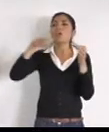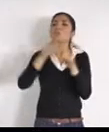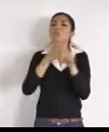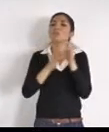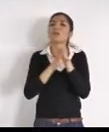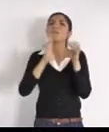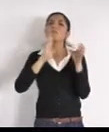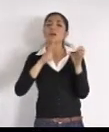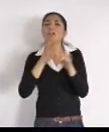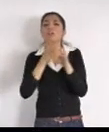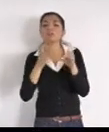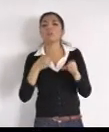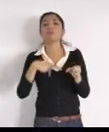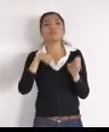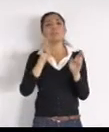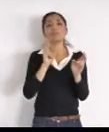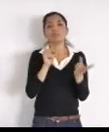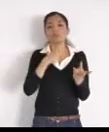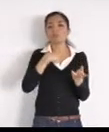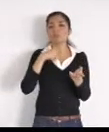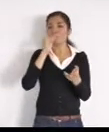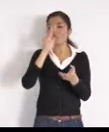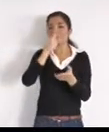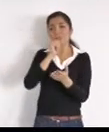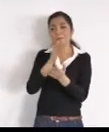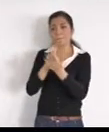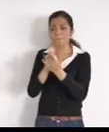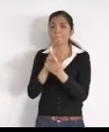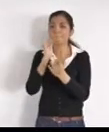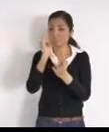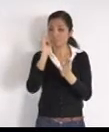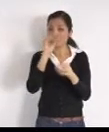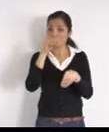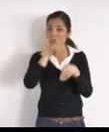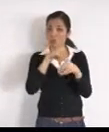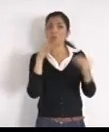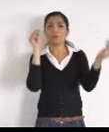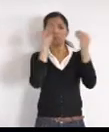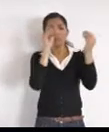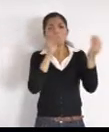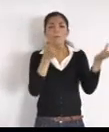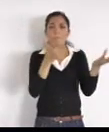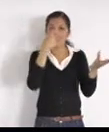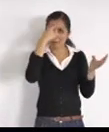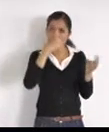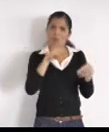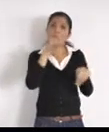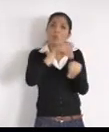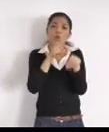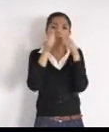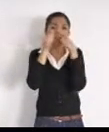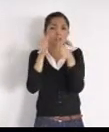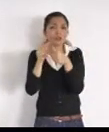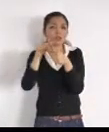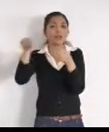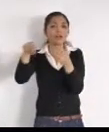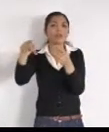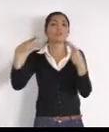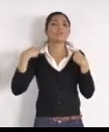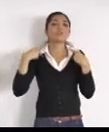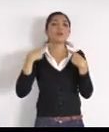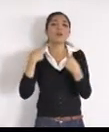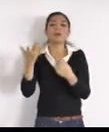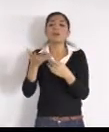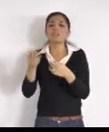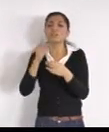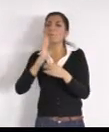ante la Fiscalía General, para que pongan atención, en sus servidores públicos, por el live stream, Ignacio Pérez, buenos